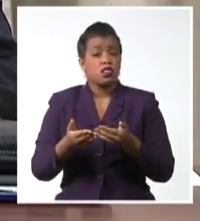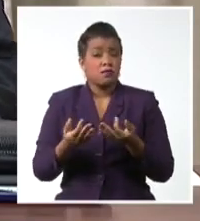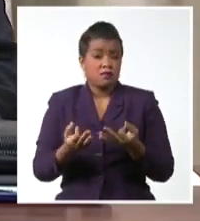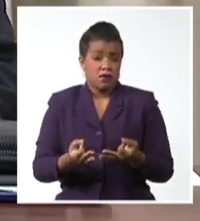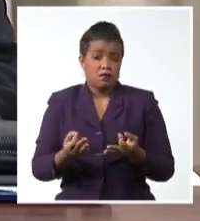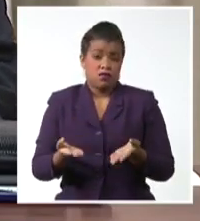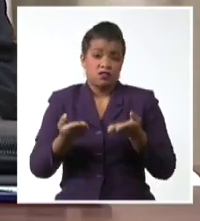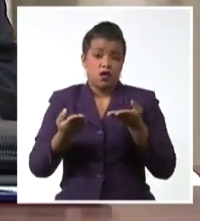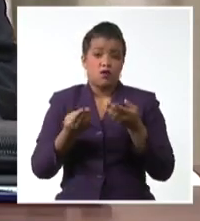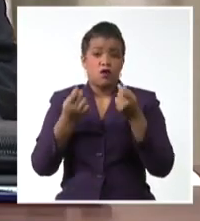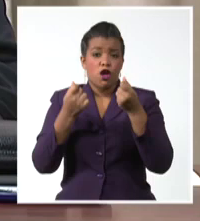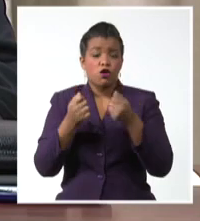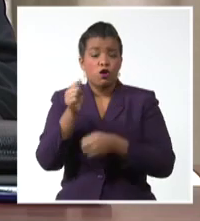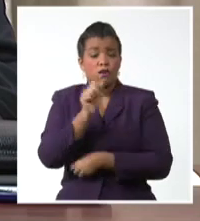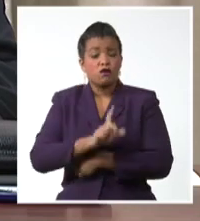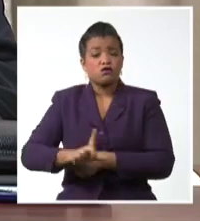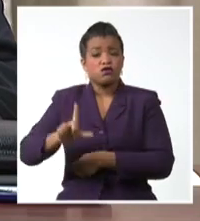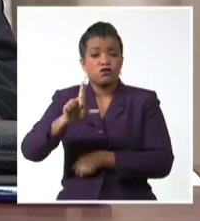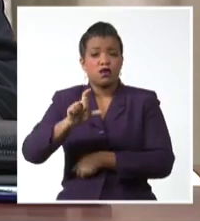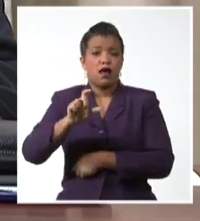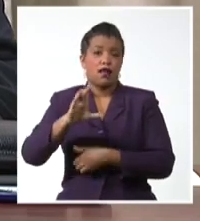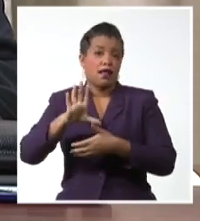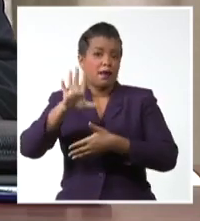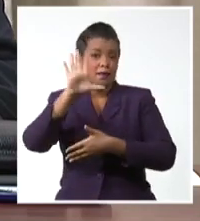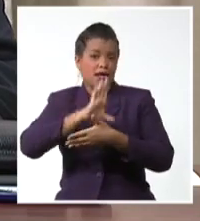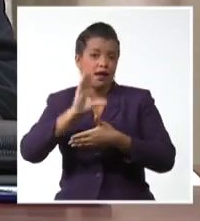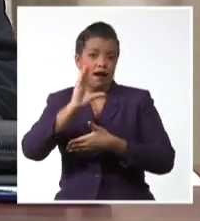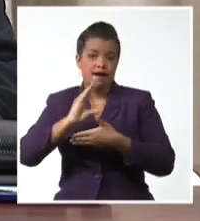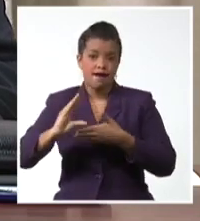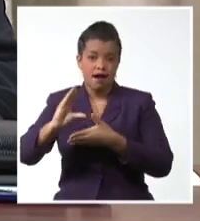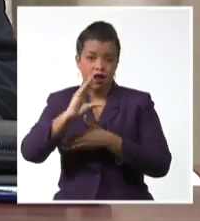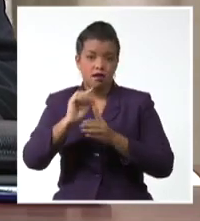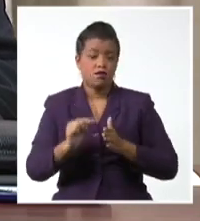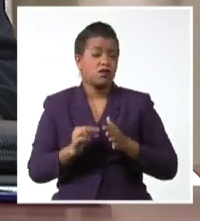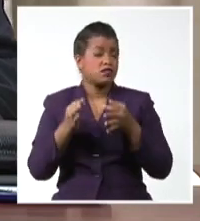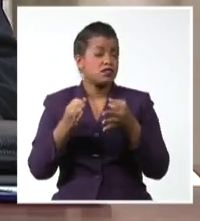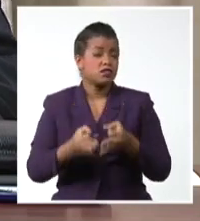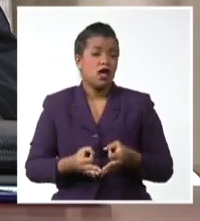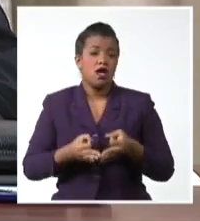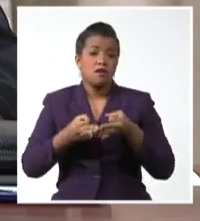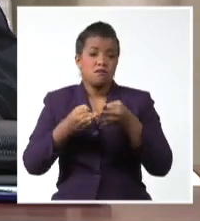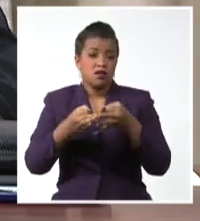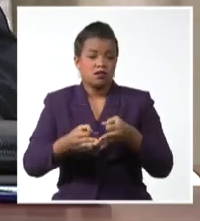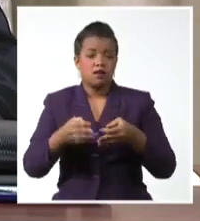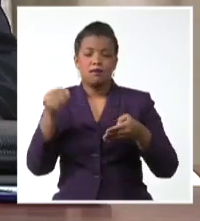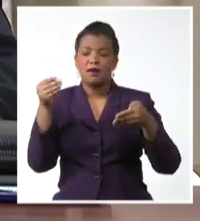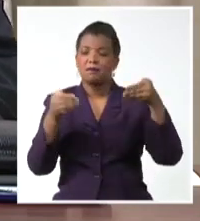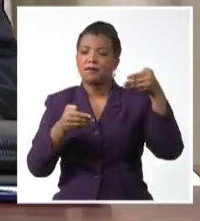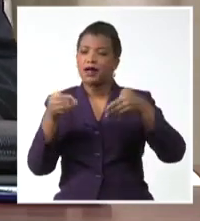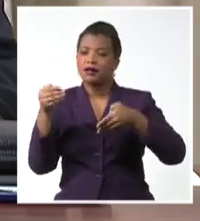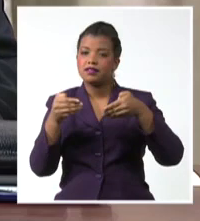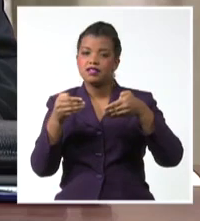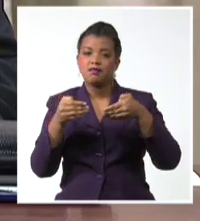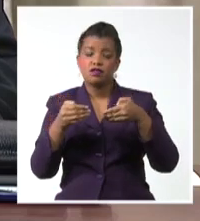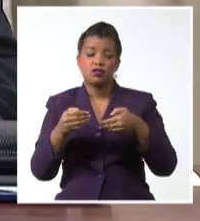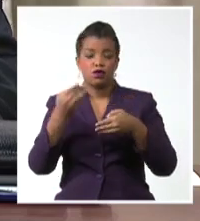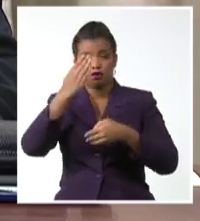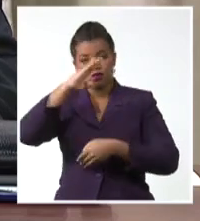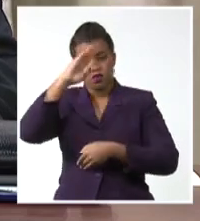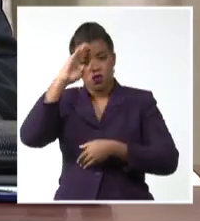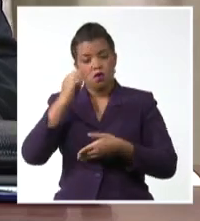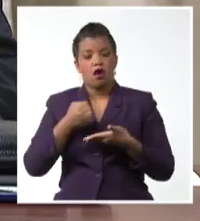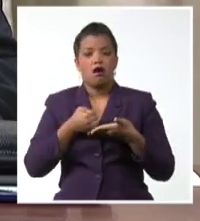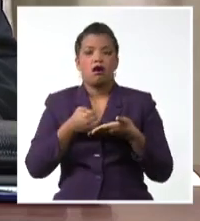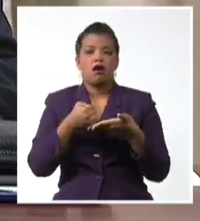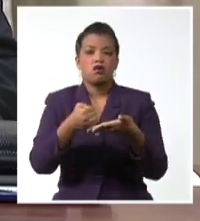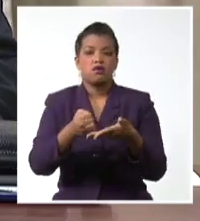sostenible en América Latina y el Caribe se advertirá siempre una participación activa de Cuba en